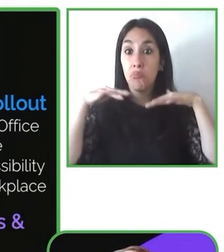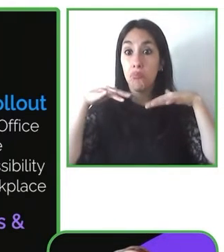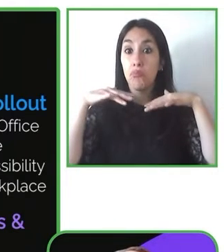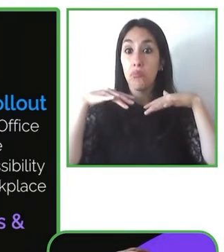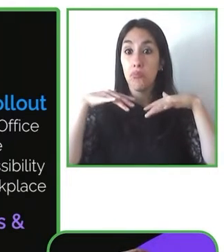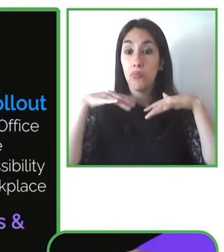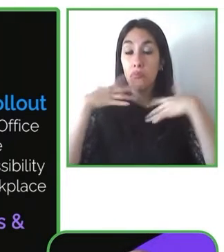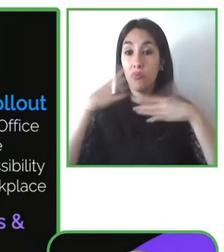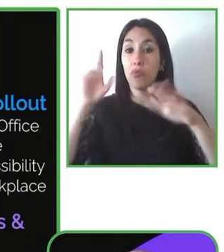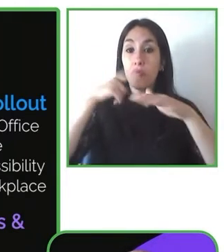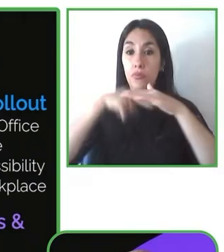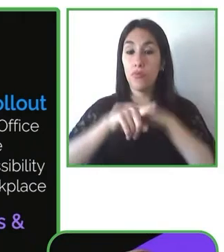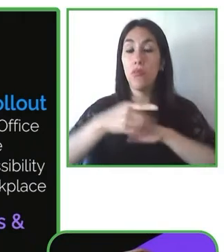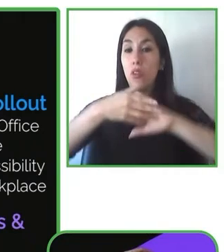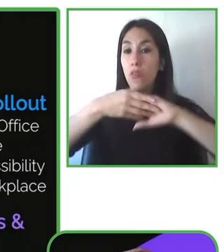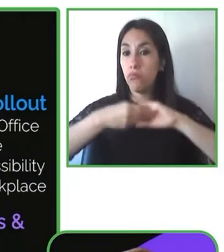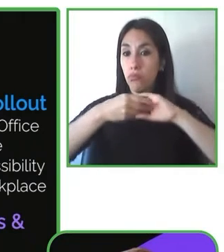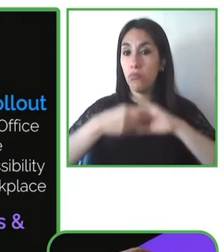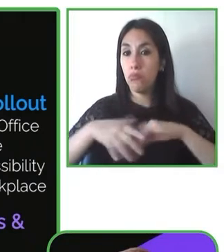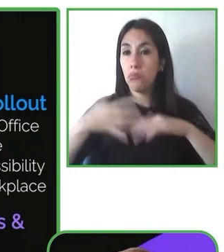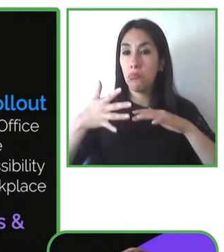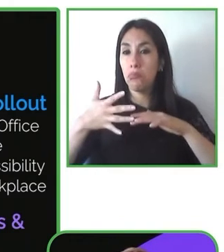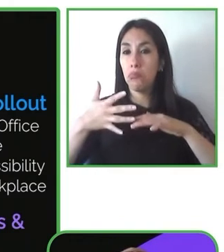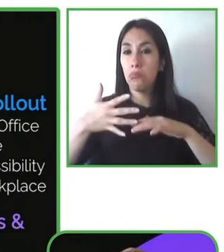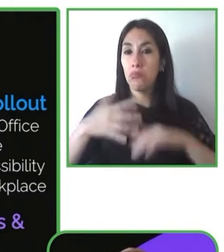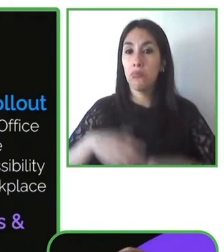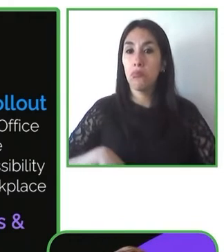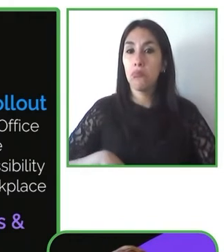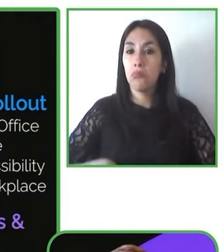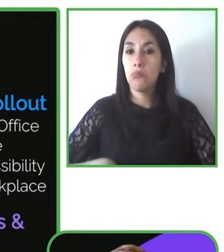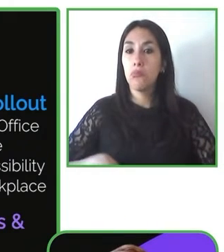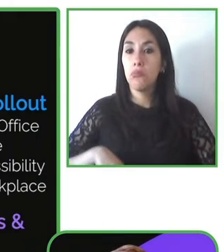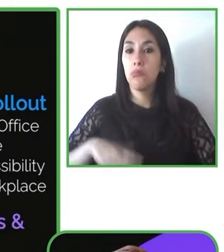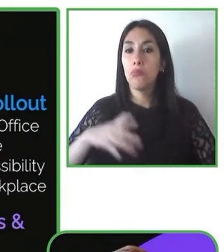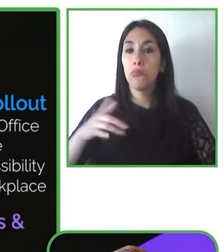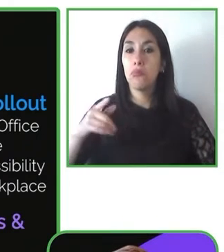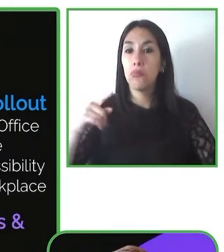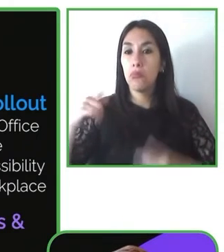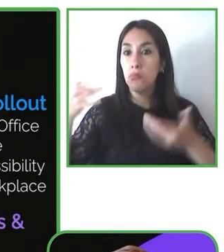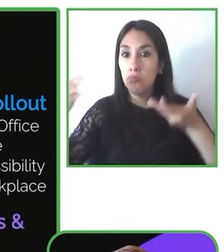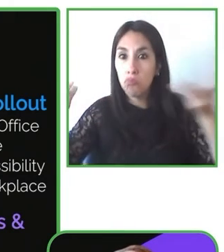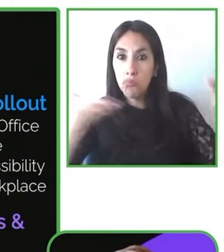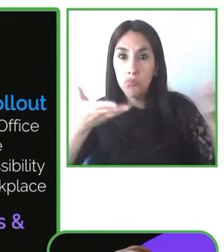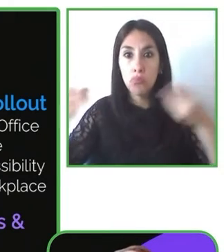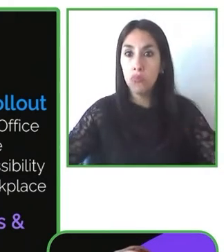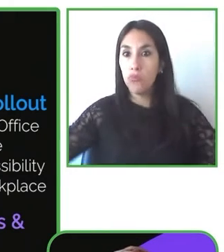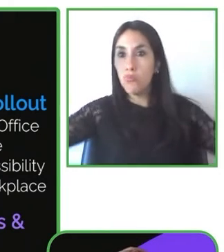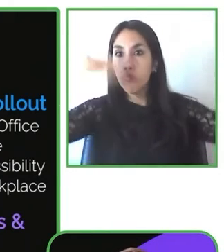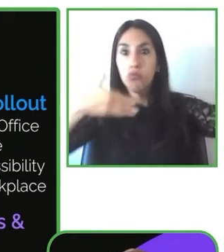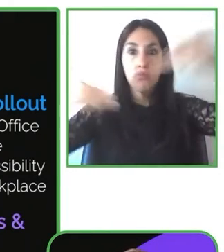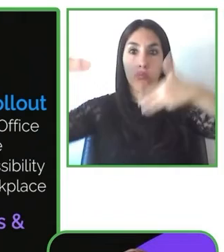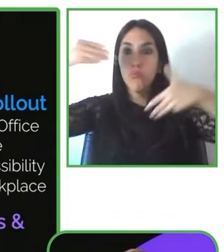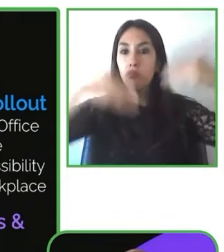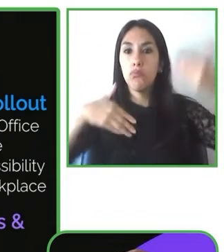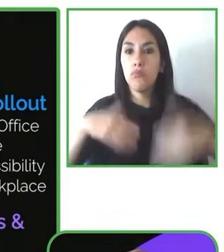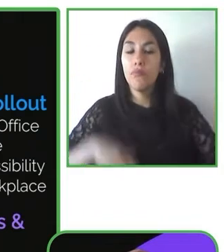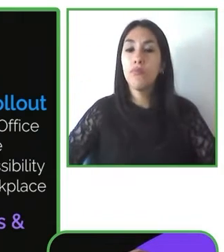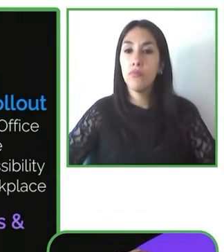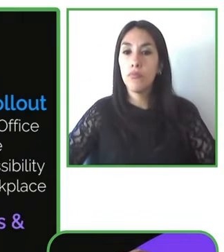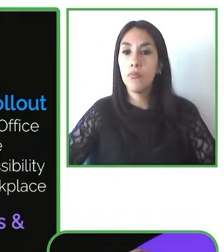participamos en diferentes eventos con diferentes campañas.